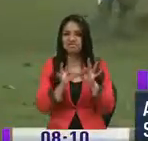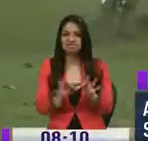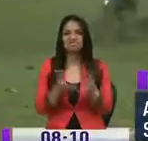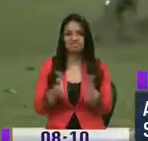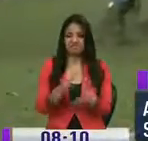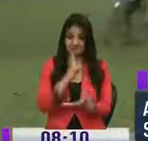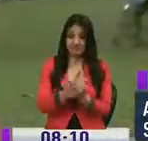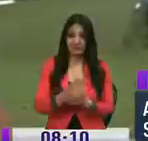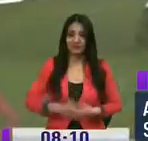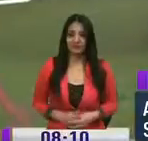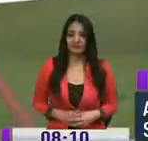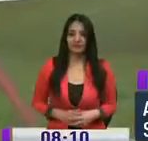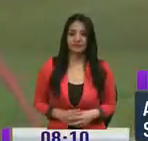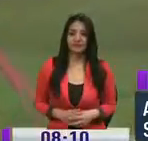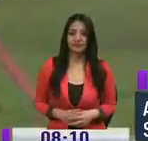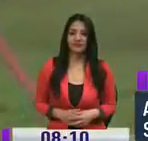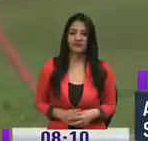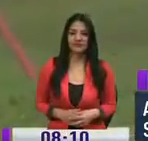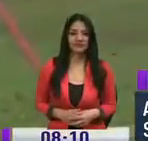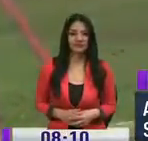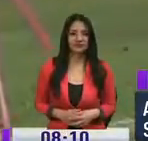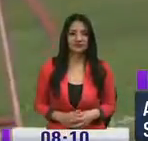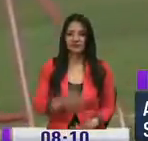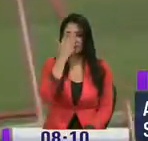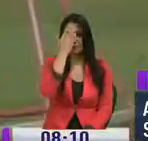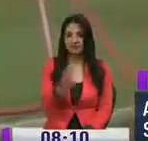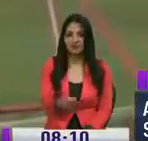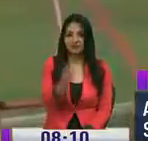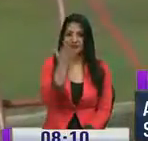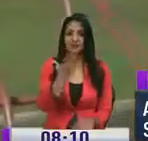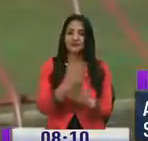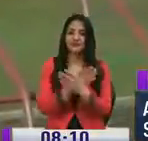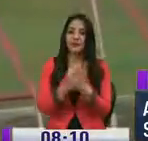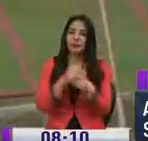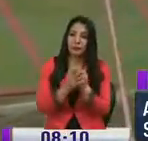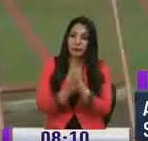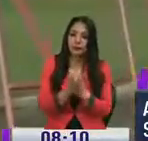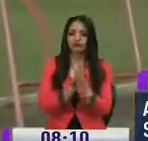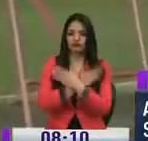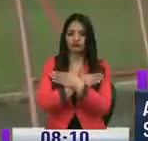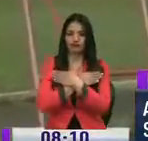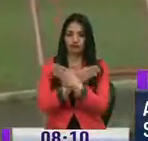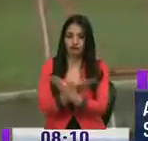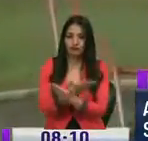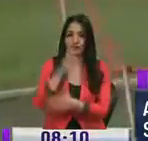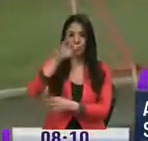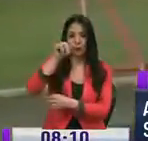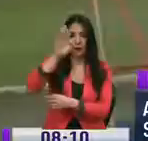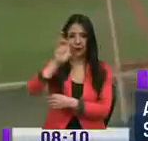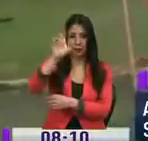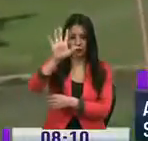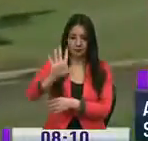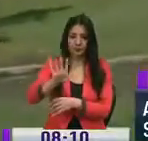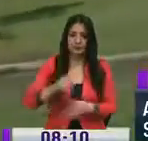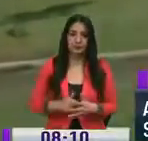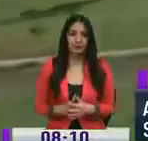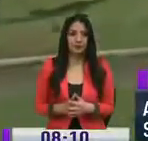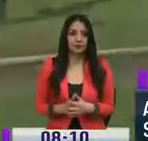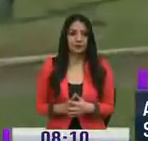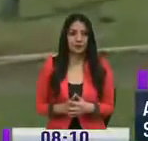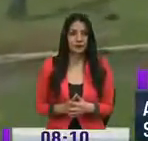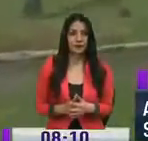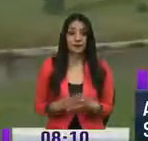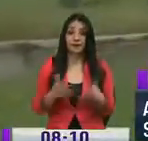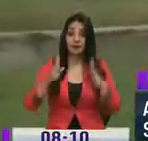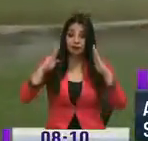Gracias, Sofía, ¿cómo estás? Buenos días. Aprovecho para mandar un saludo a Roberto en Estudios. Sí, efectivamente, nosotros, bueno, estamos, se atendió y